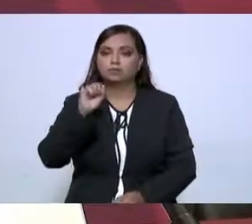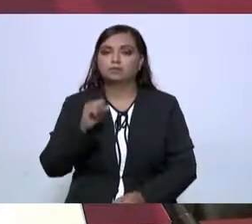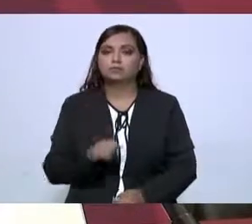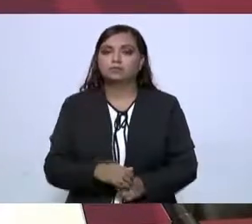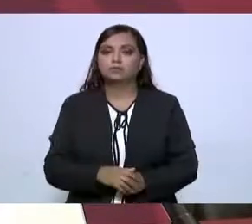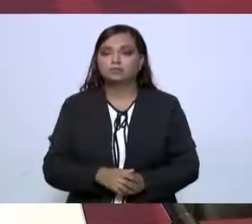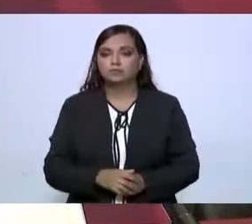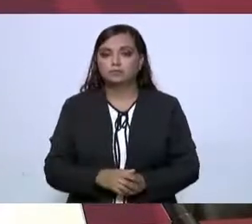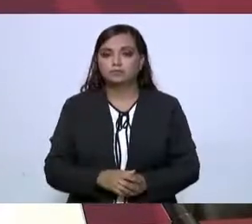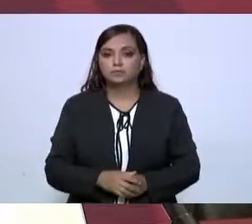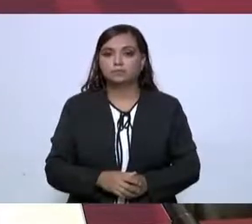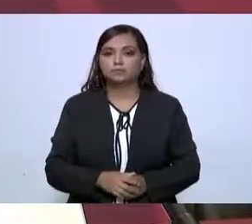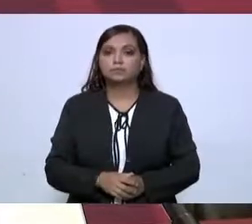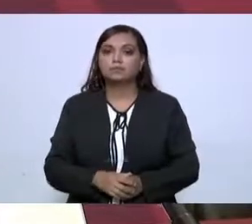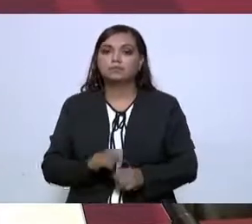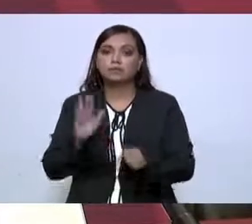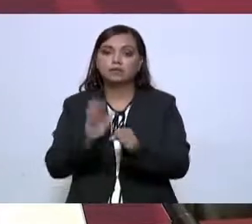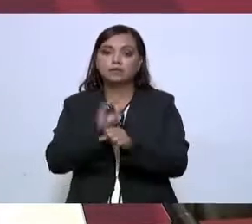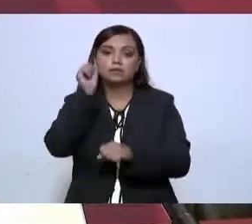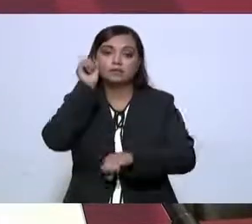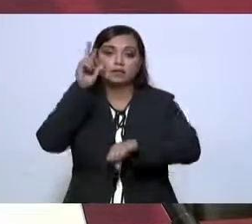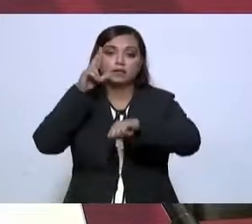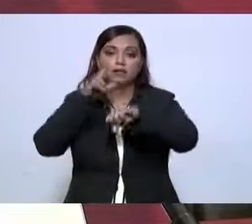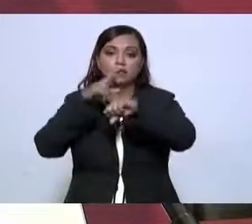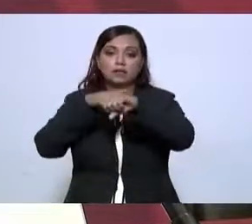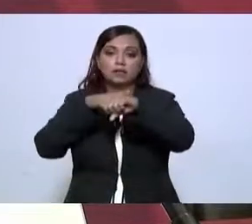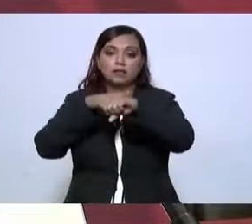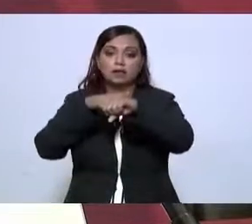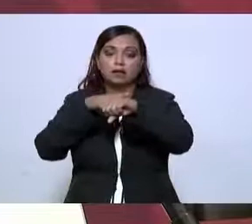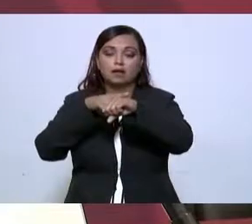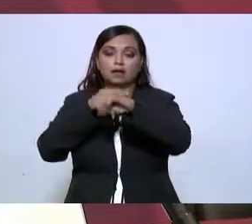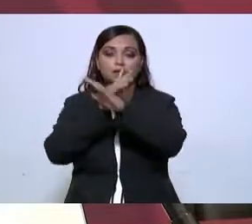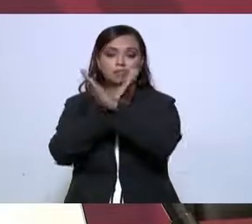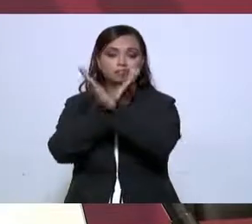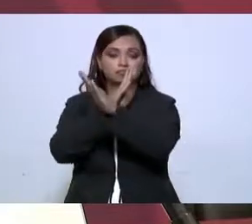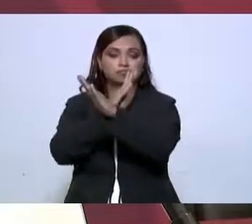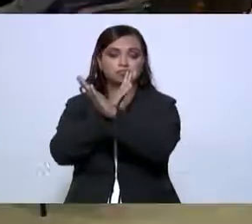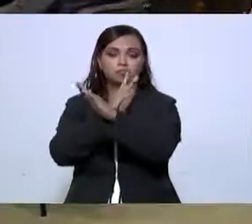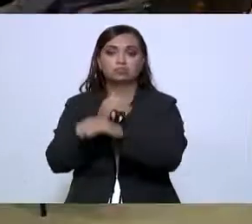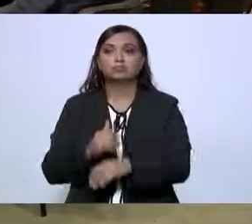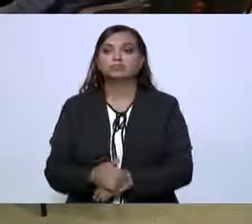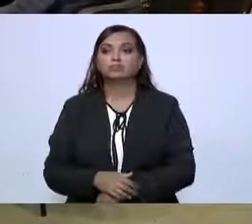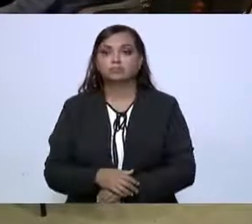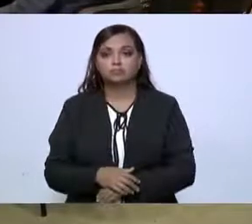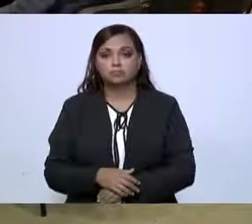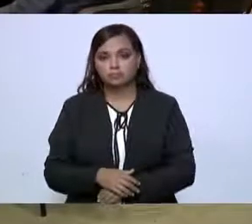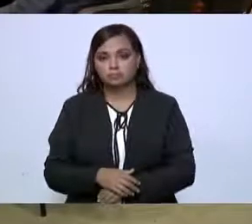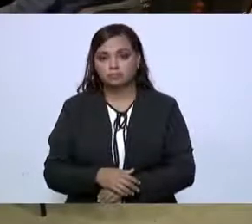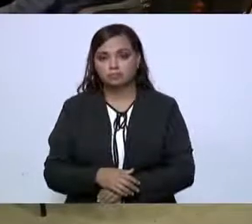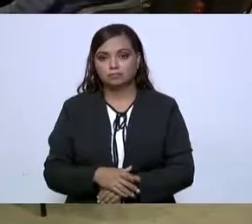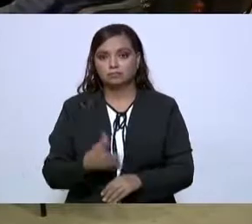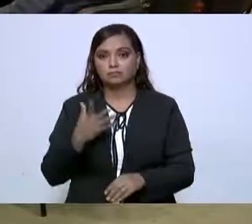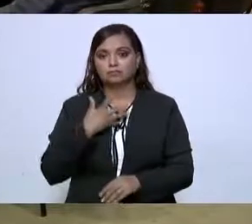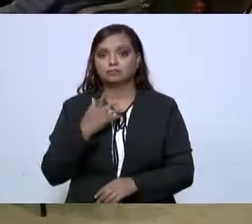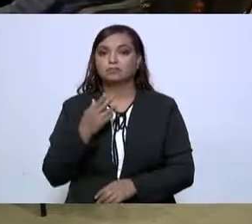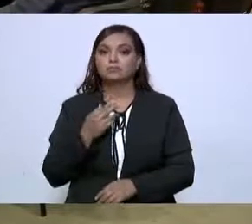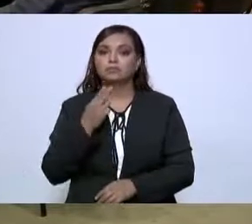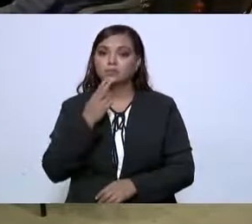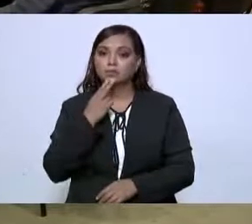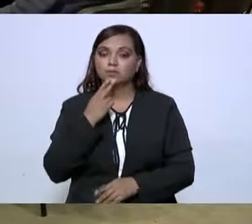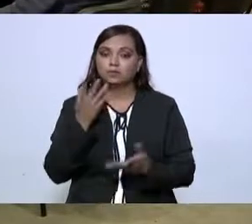Solo la Secretaría de la Defensa va a manejar